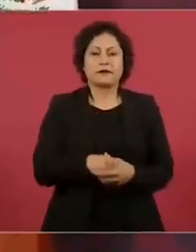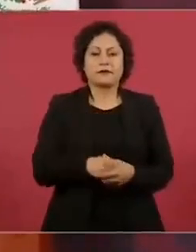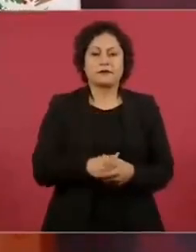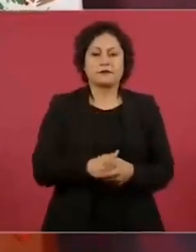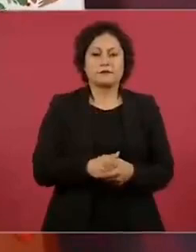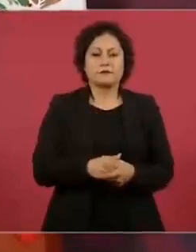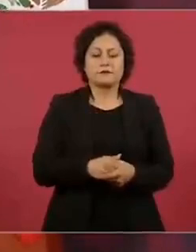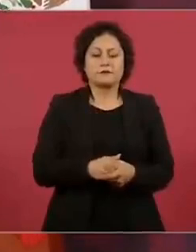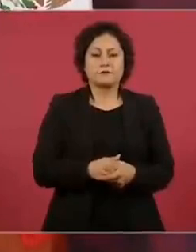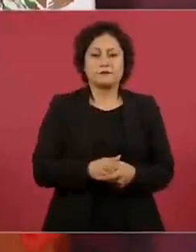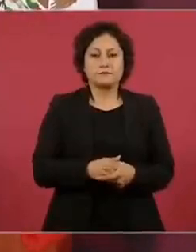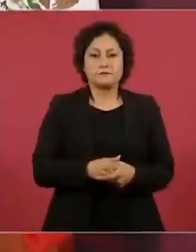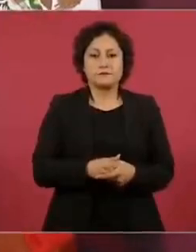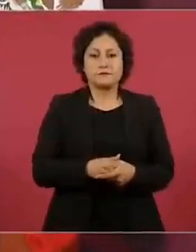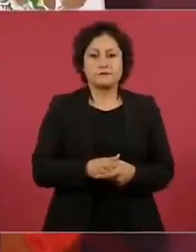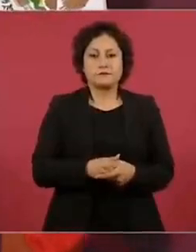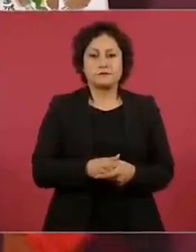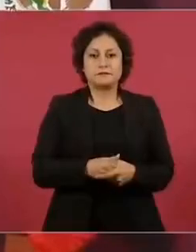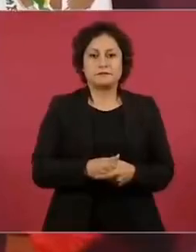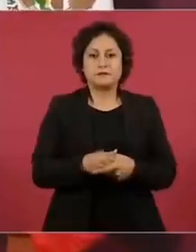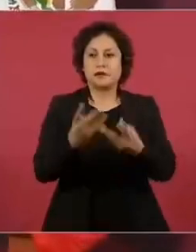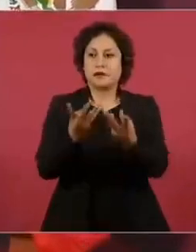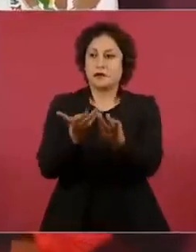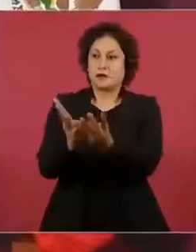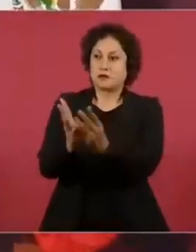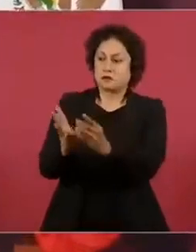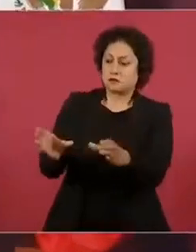sabiondos,